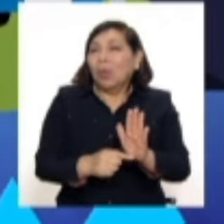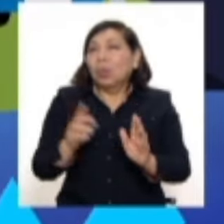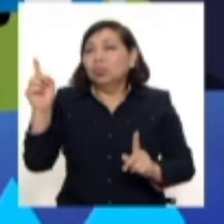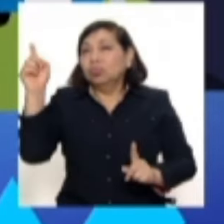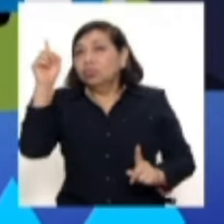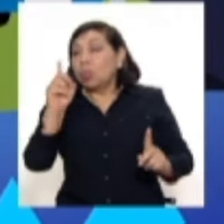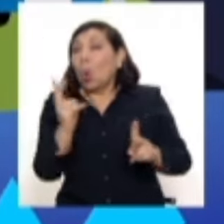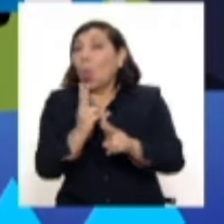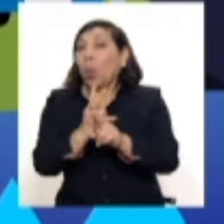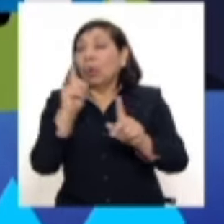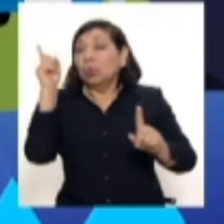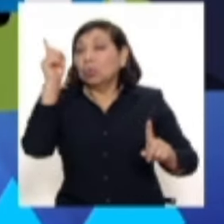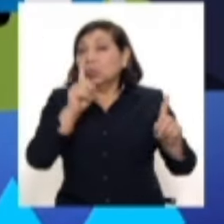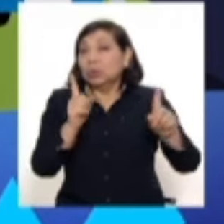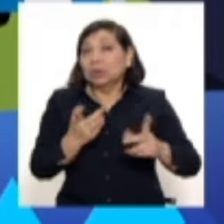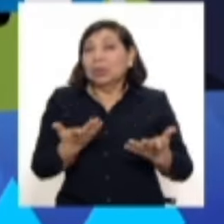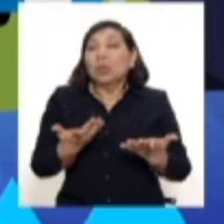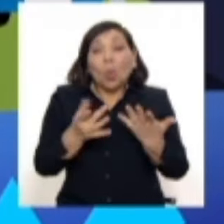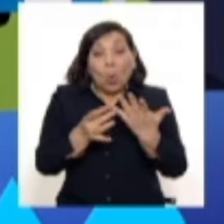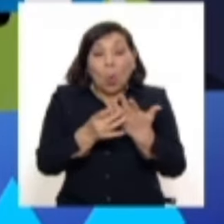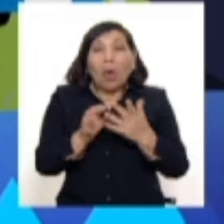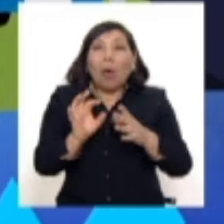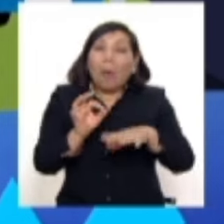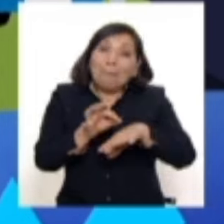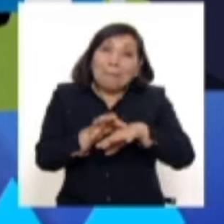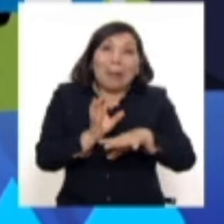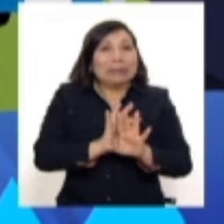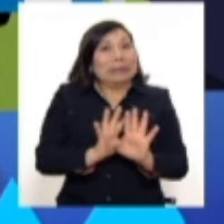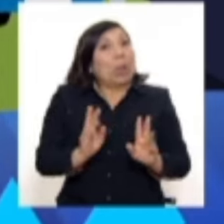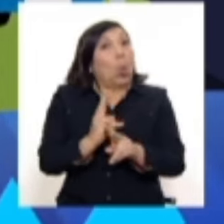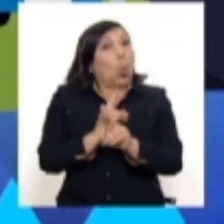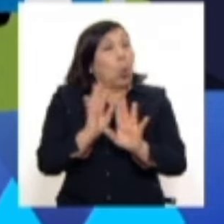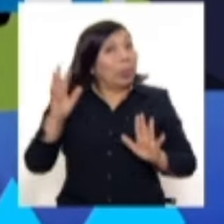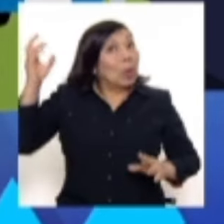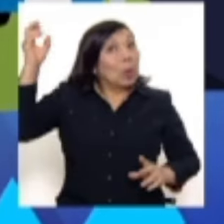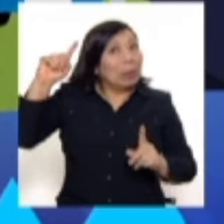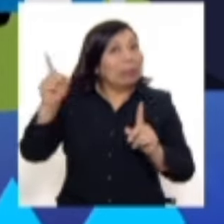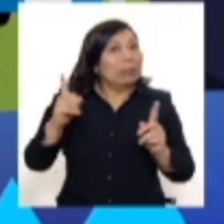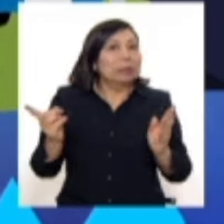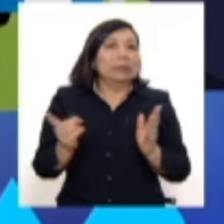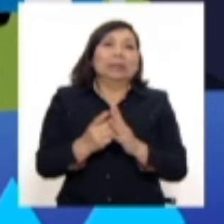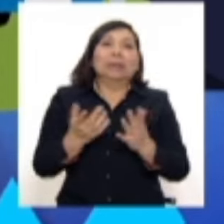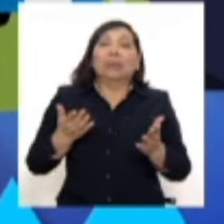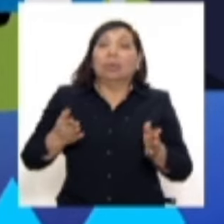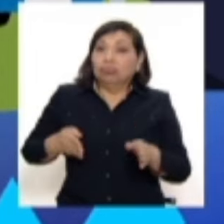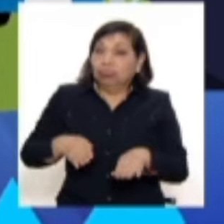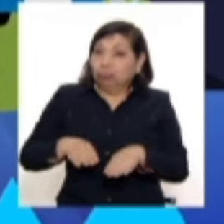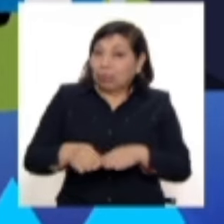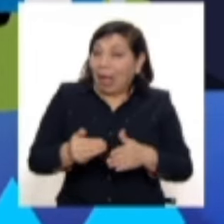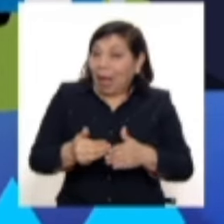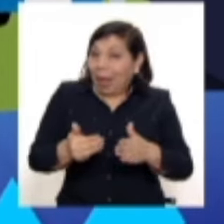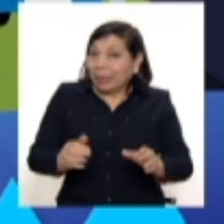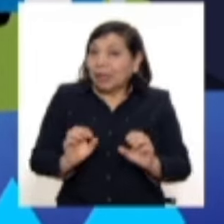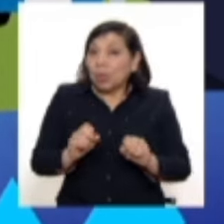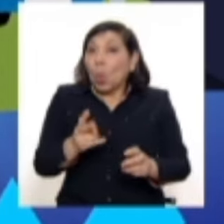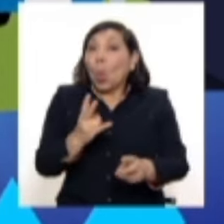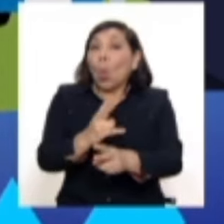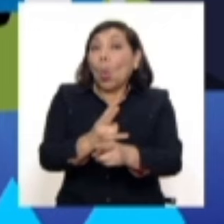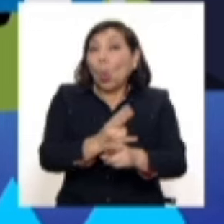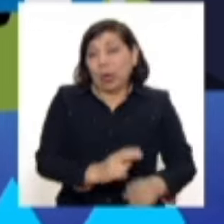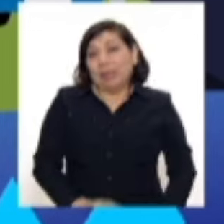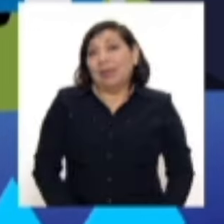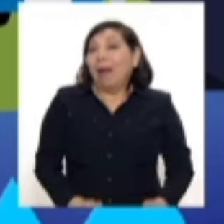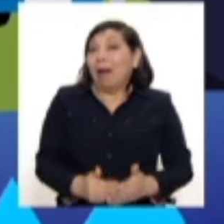tormentas eléctricas, sobre todo si tienes objetos de metal, también informarte del estado de las carreteras antes de viajar y tomar tus